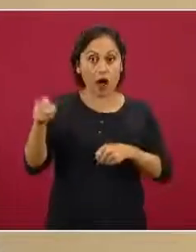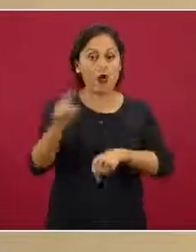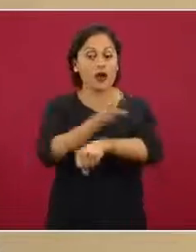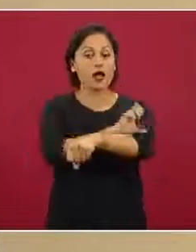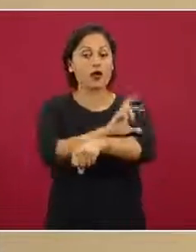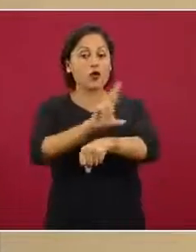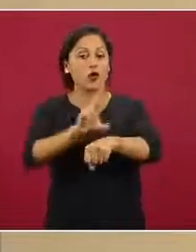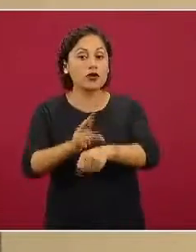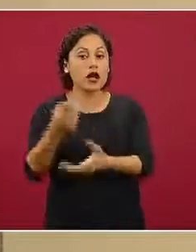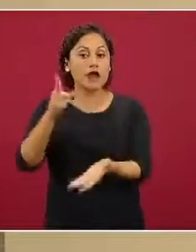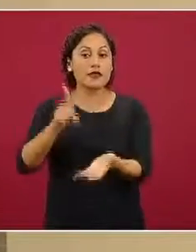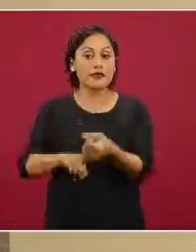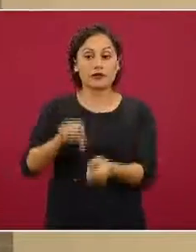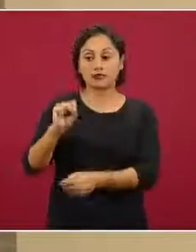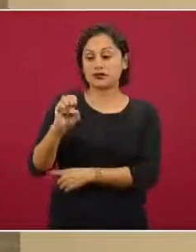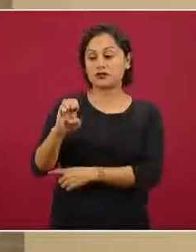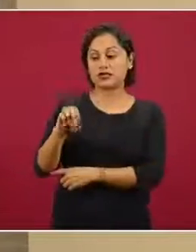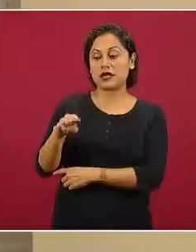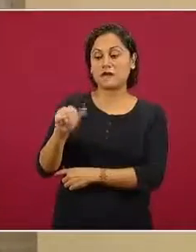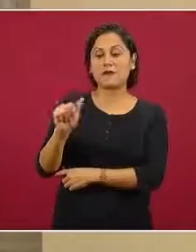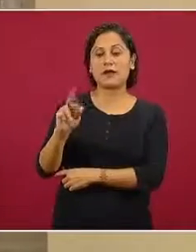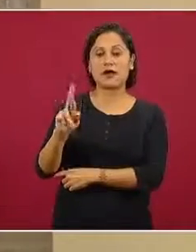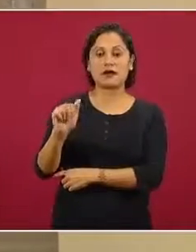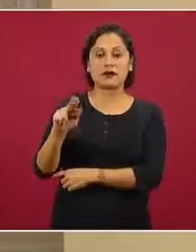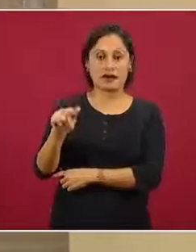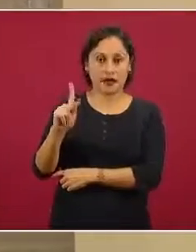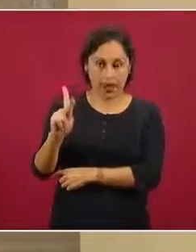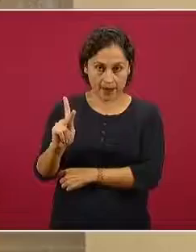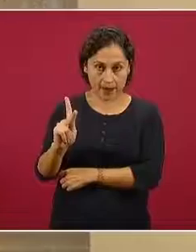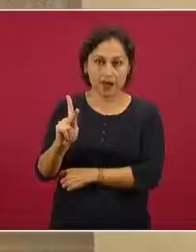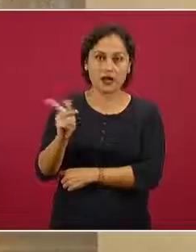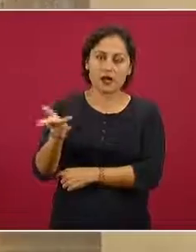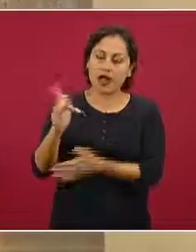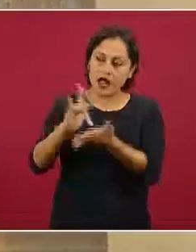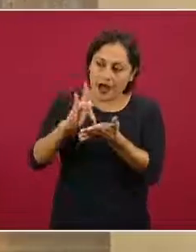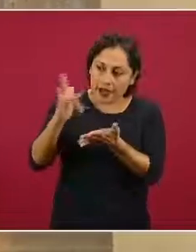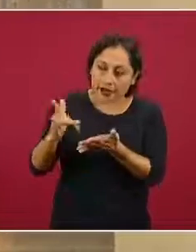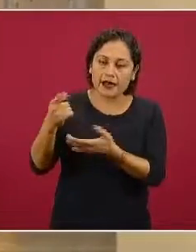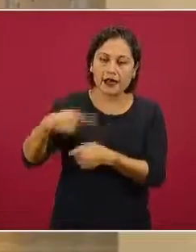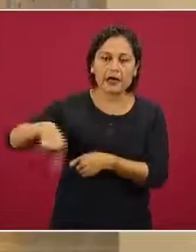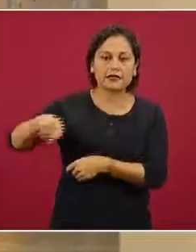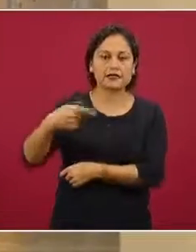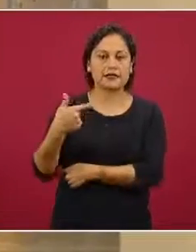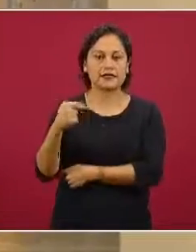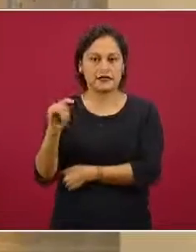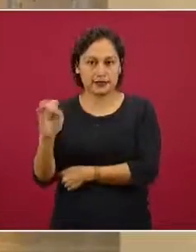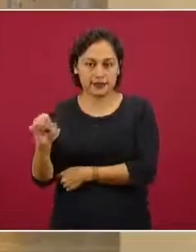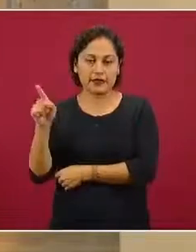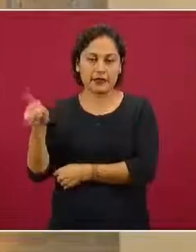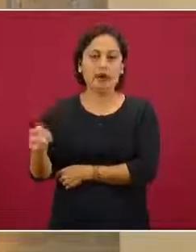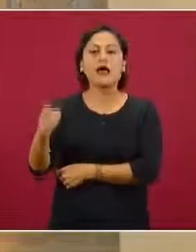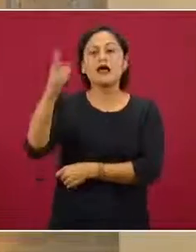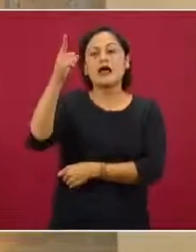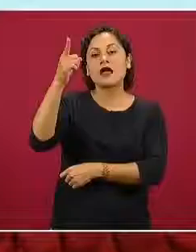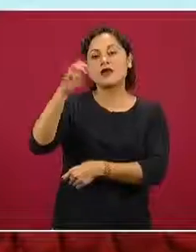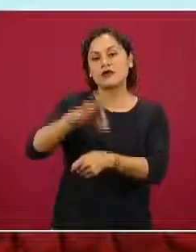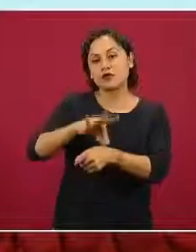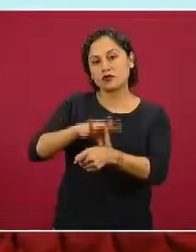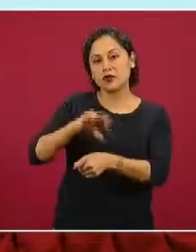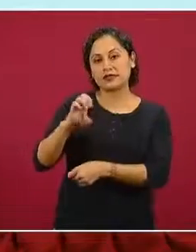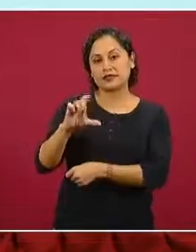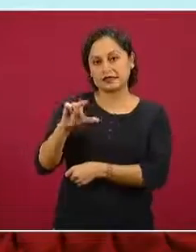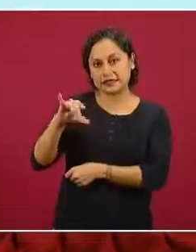Semarnat y también aquí agradezco mucho al grupo técnico liderado tanto por la doctora Cecilia Lizondo como por la